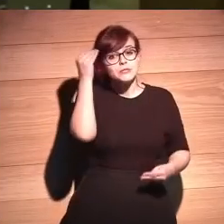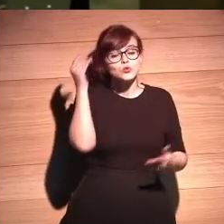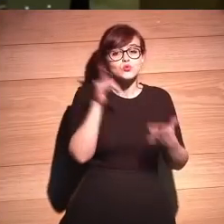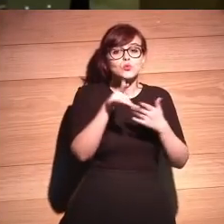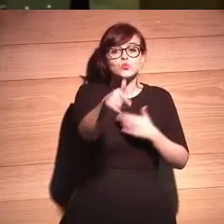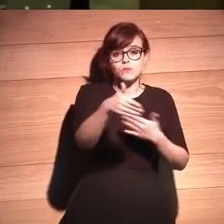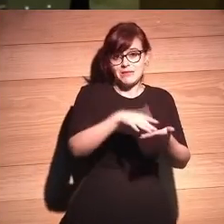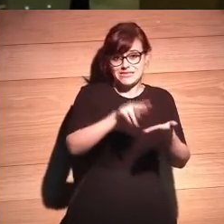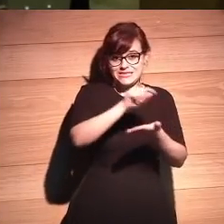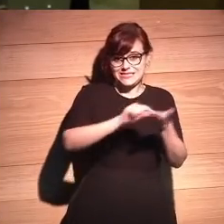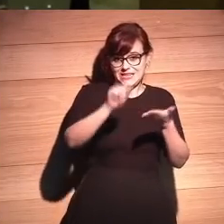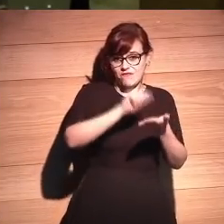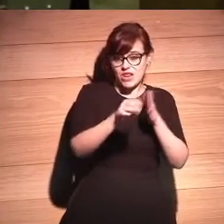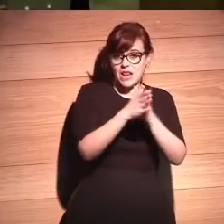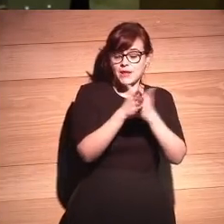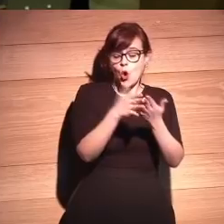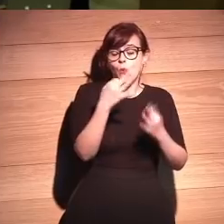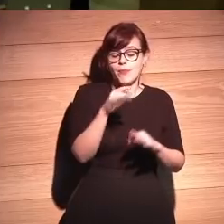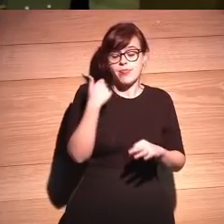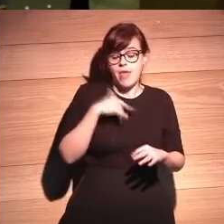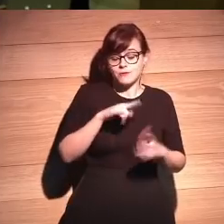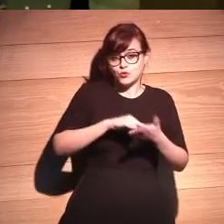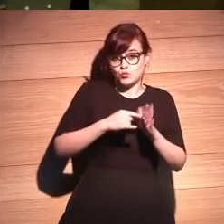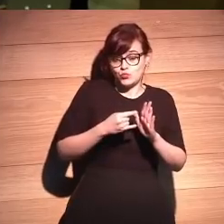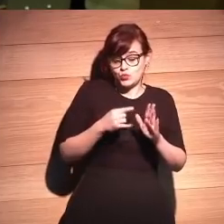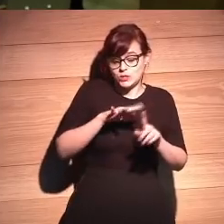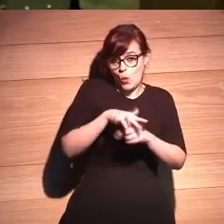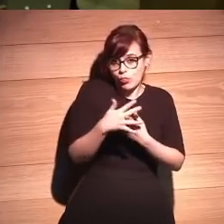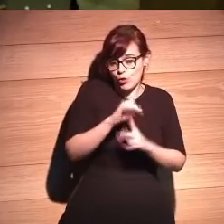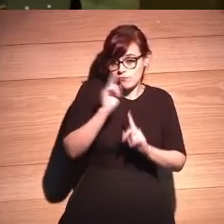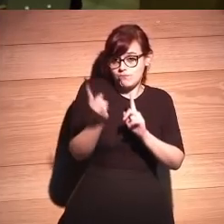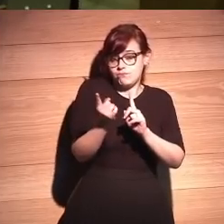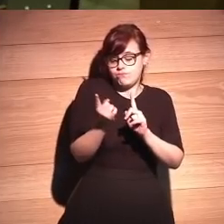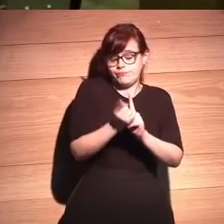hora de escribir el libro ya has pensado en ello y tú lo has encontrado entonces esta es mi pregunta